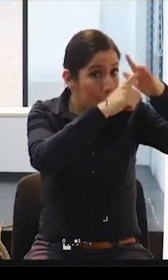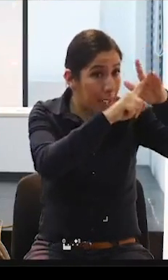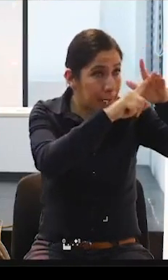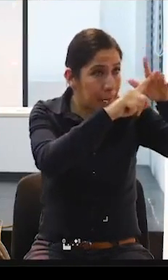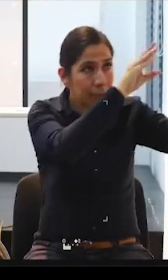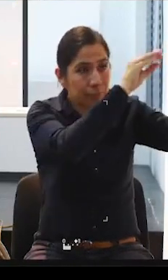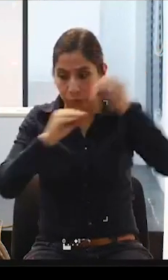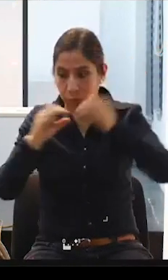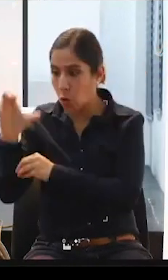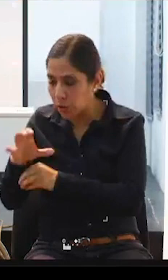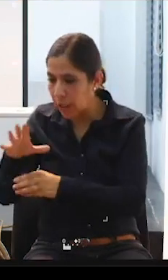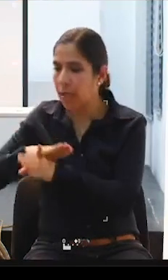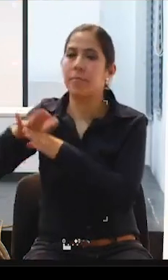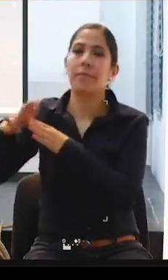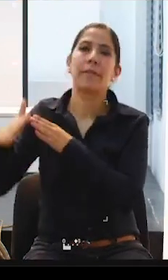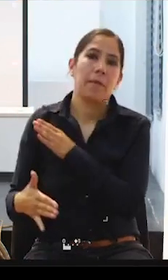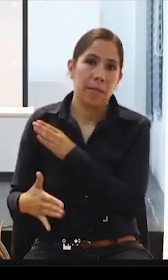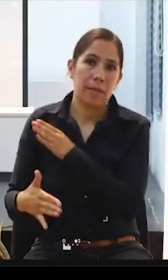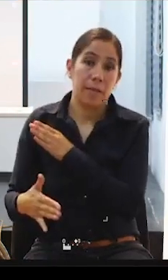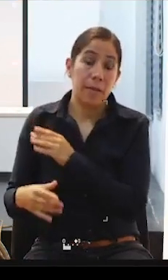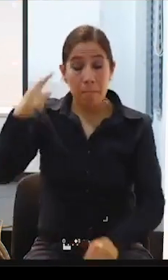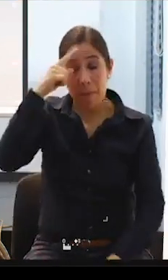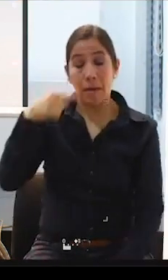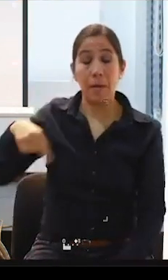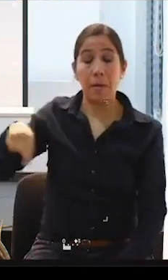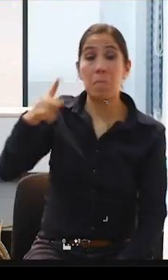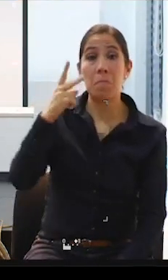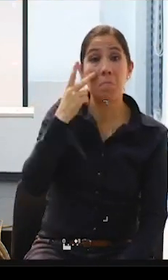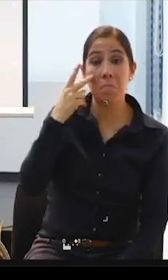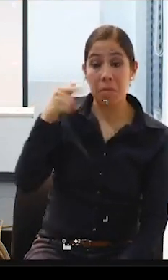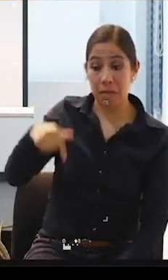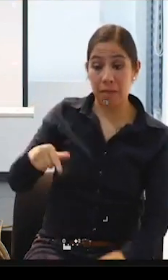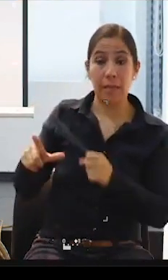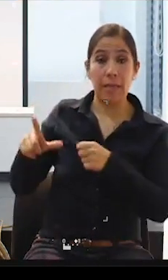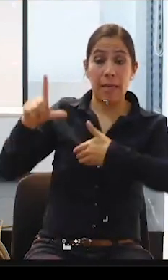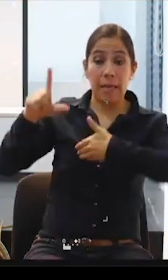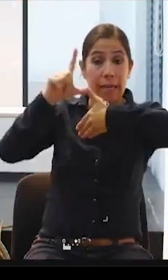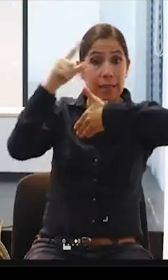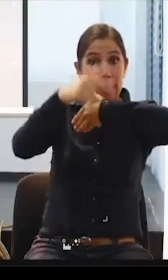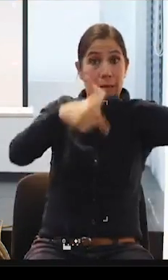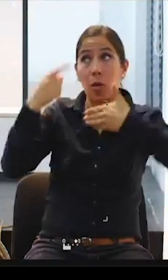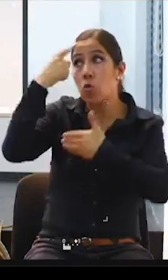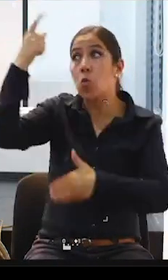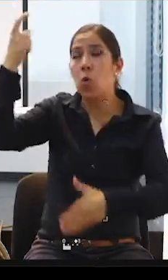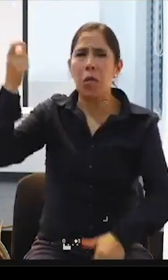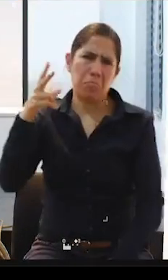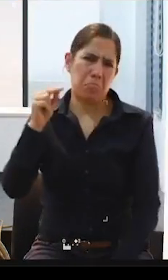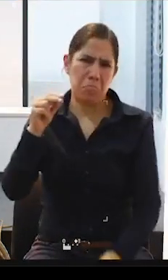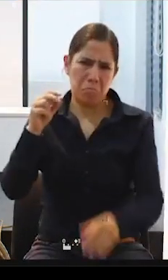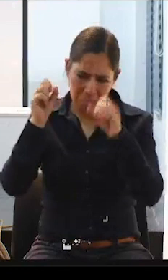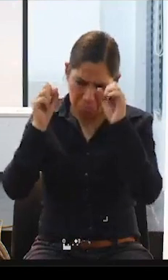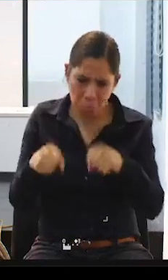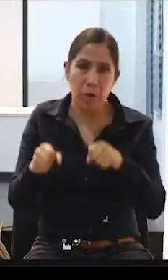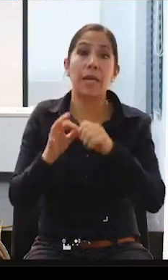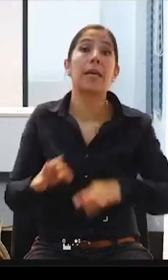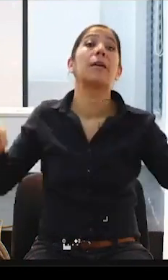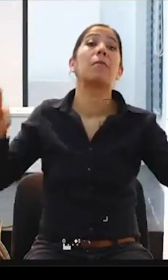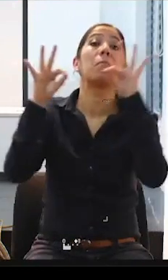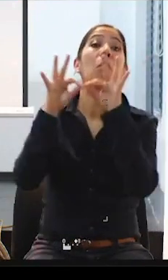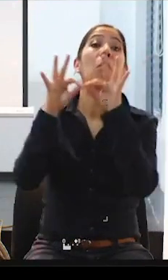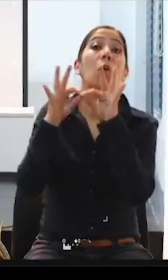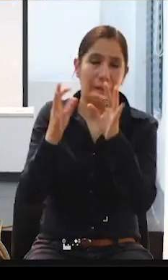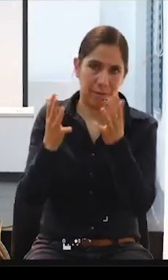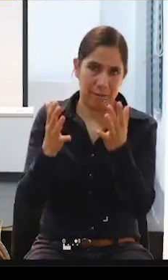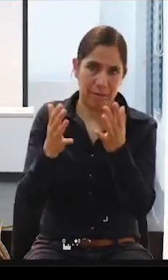todo, y que puedan ver también que aquí en Latinoamérica no es un sueño, sí se puede hacer siempre y cuando unamos fuerzas, ya Felisa hablaba de